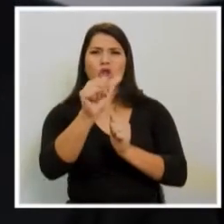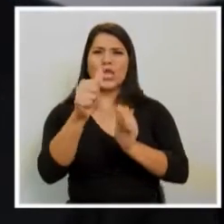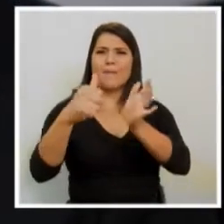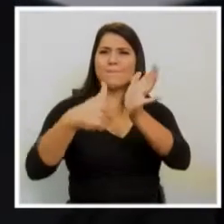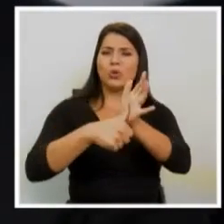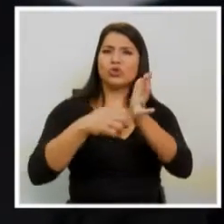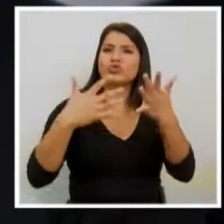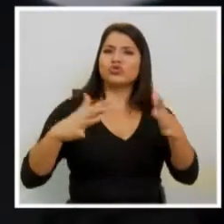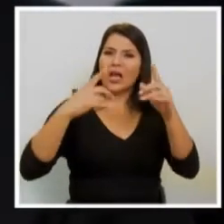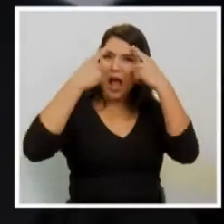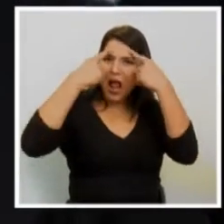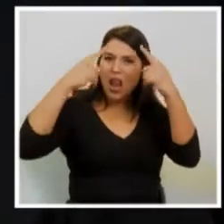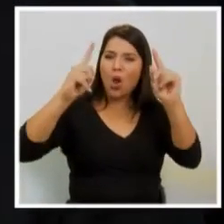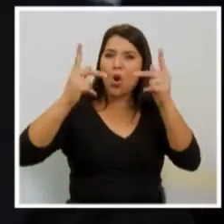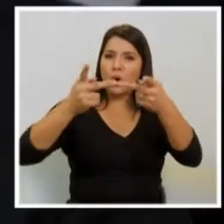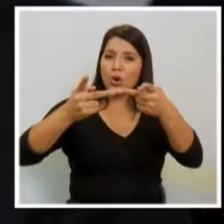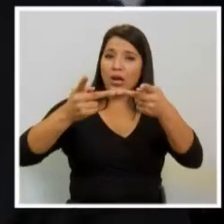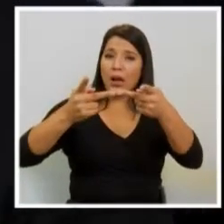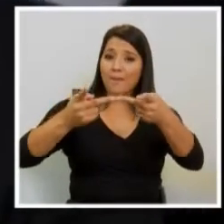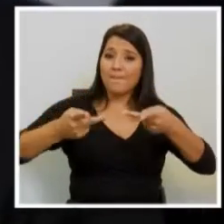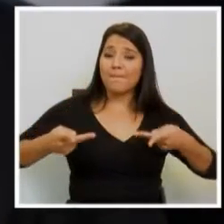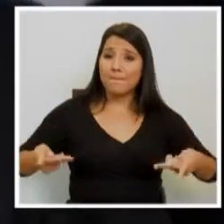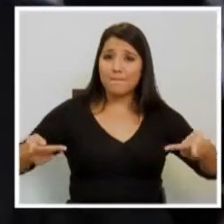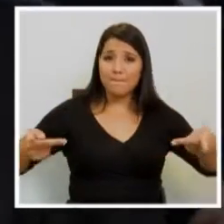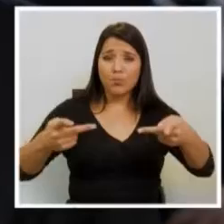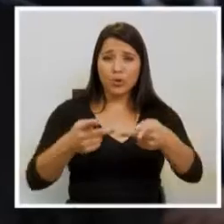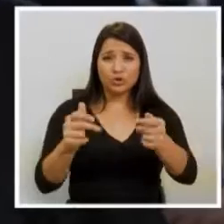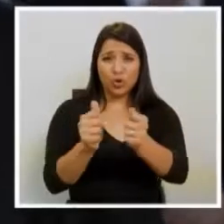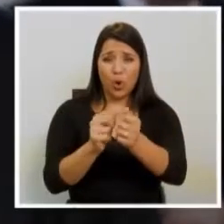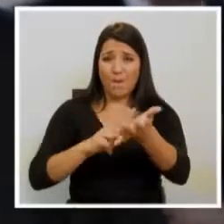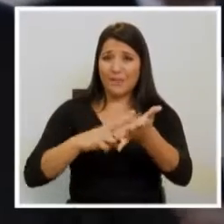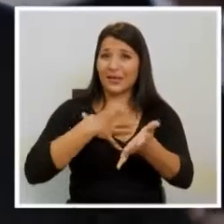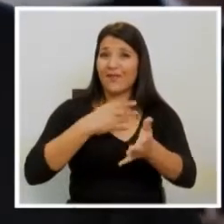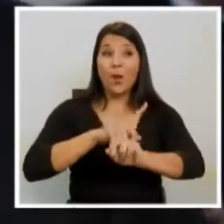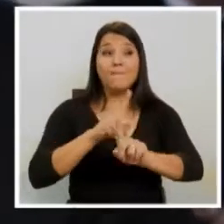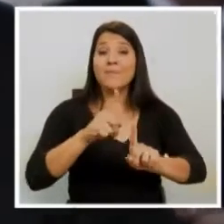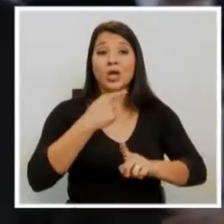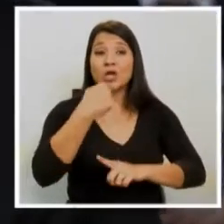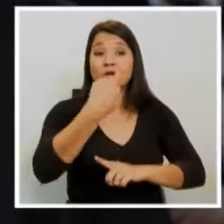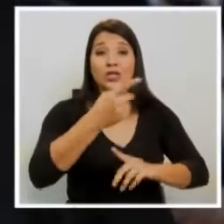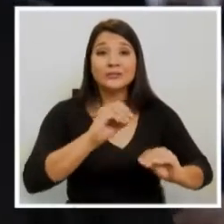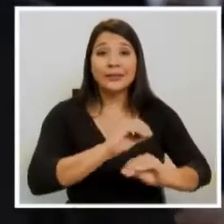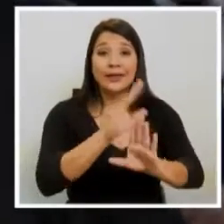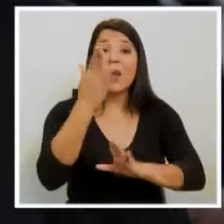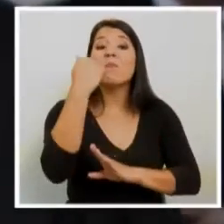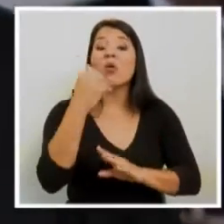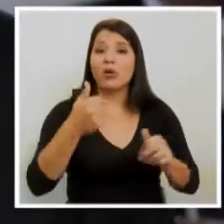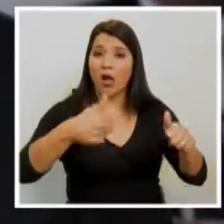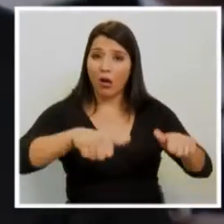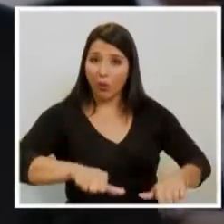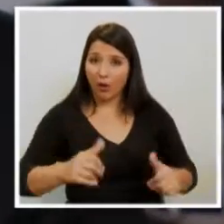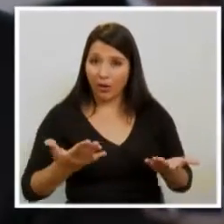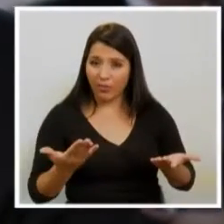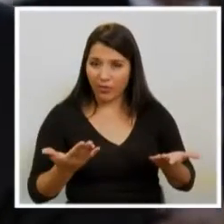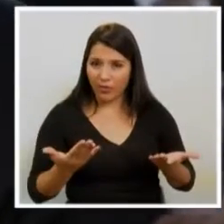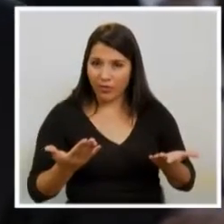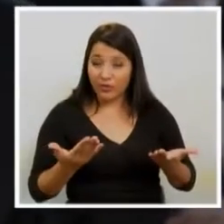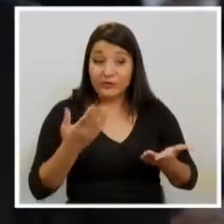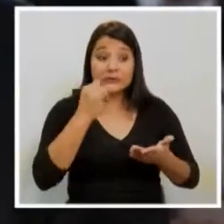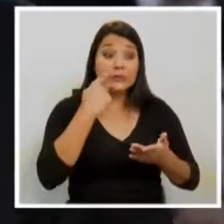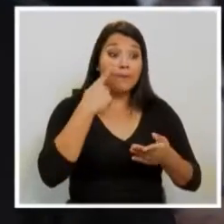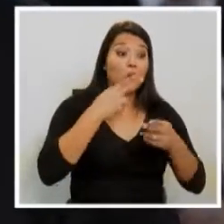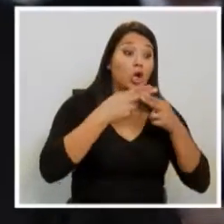en conjunto con el Partido de Integración Nacional que no se dice claramente por qué razón se está obteniendo. Si es por